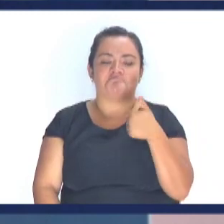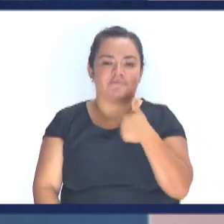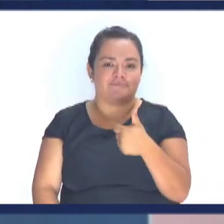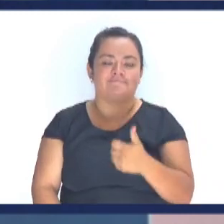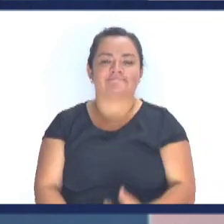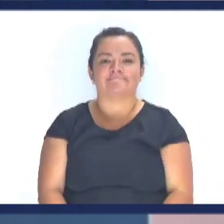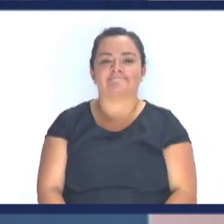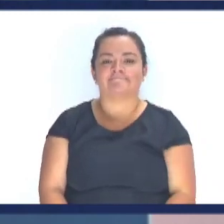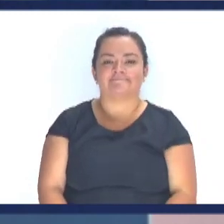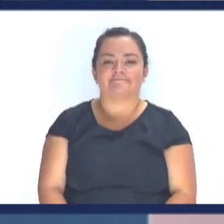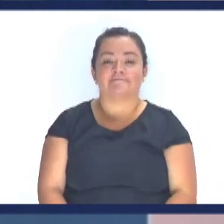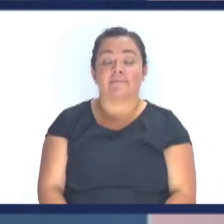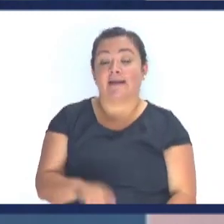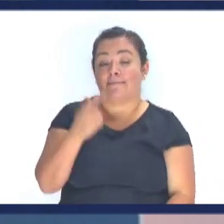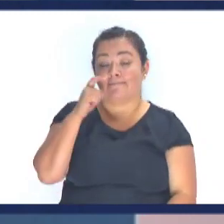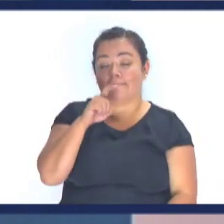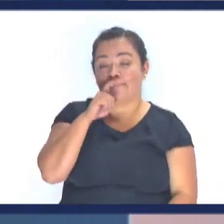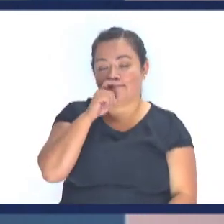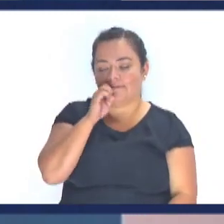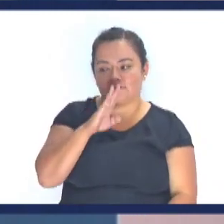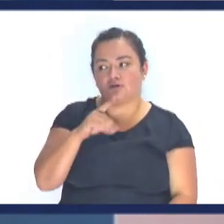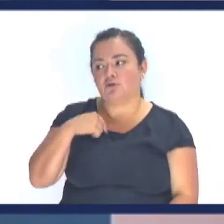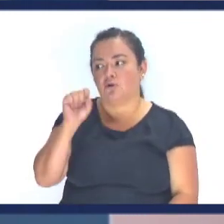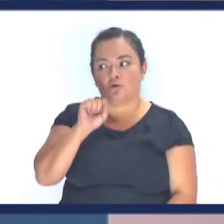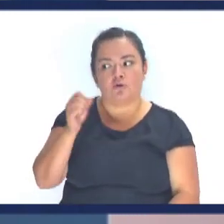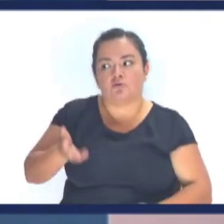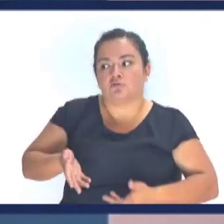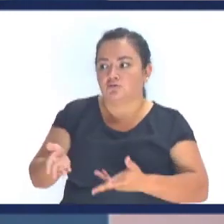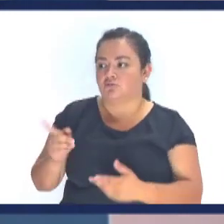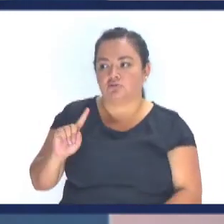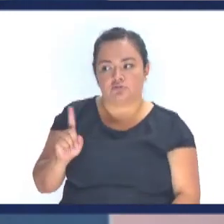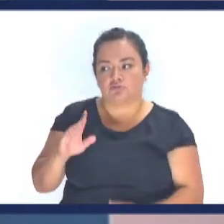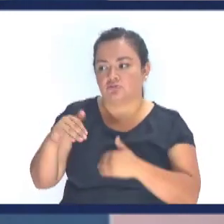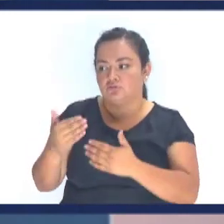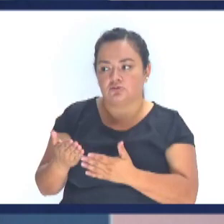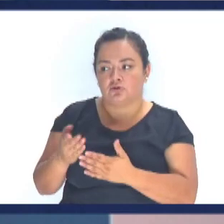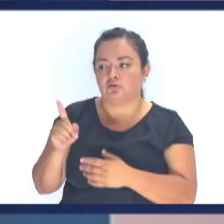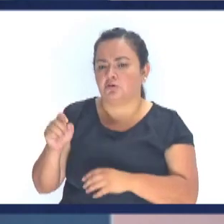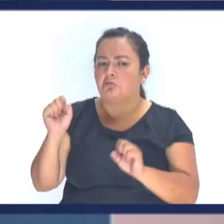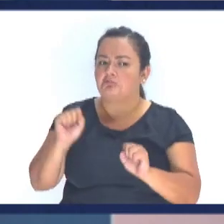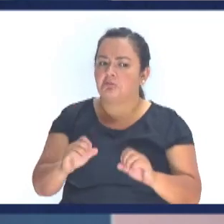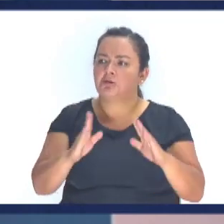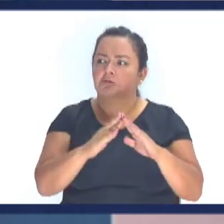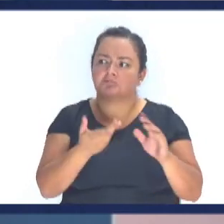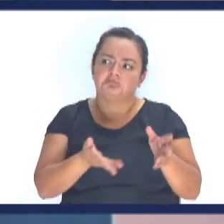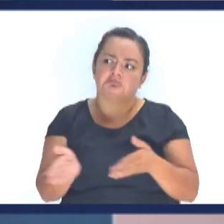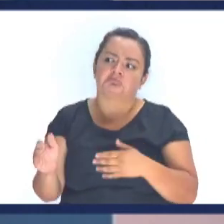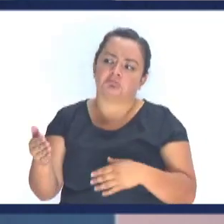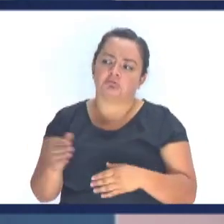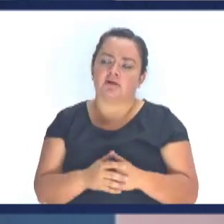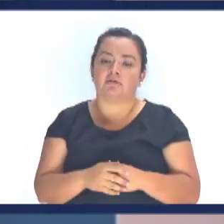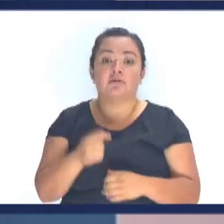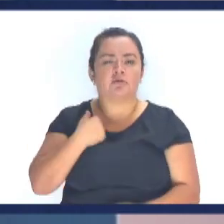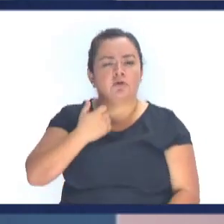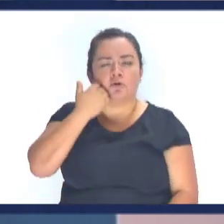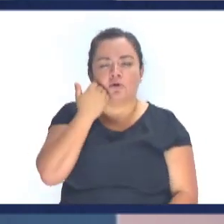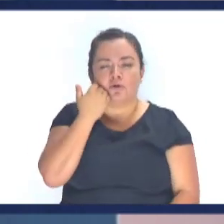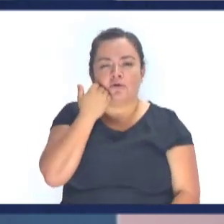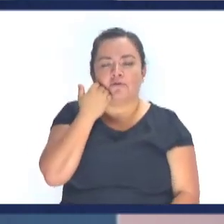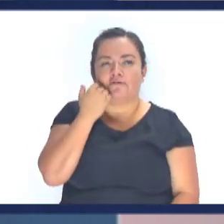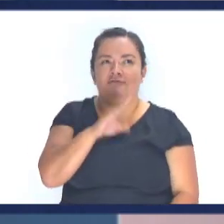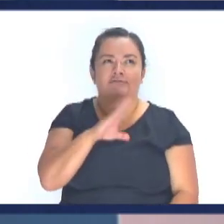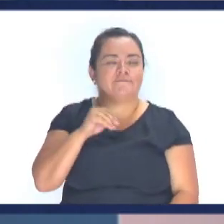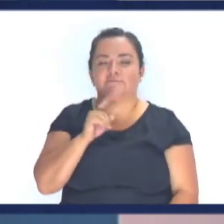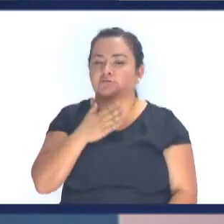Muy bueno Él me decía Hijo Yo no te voy a comprar Un carro Tú puedes ocupar El carro de la casa Y cuando yo estaba Mucho más joven Que no habían